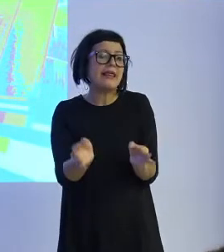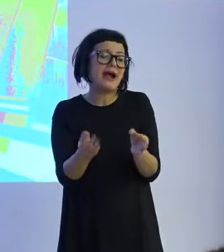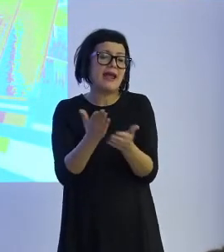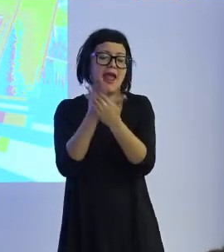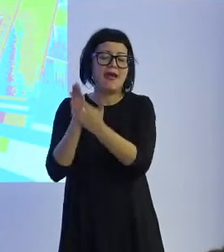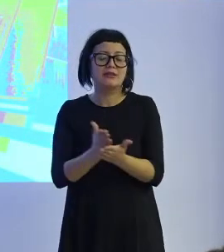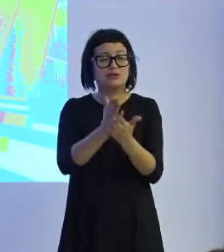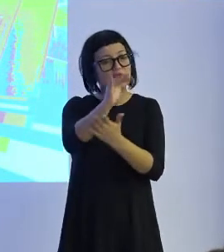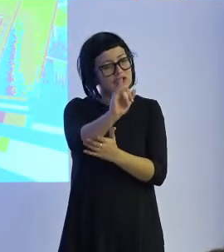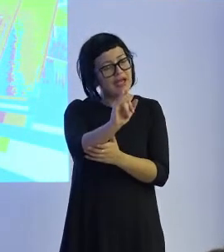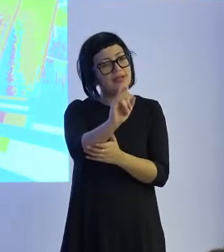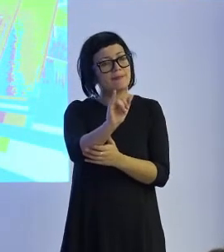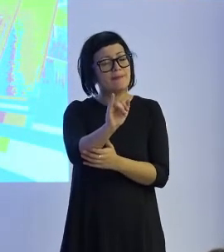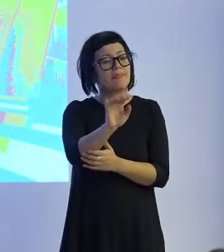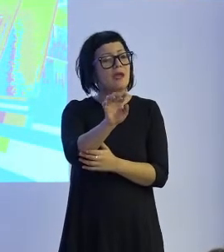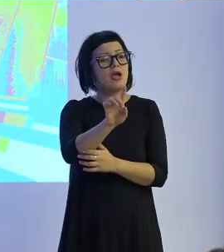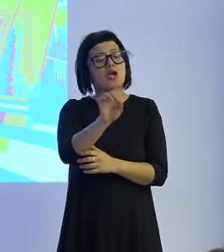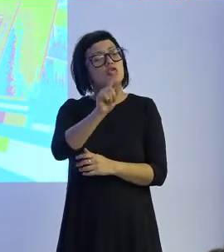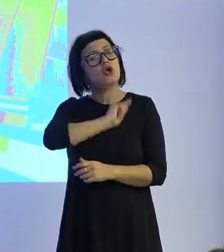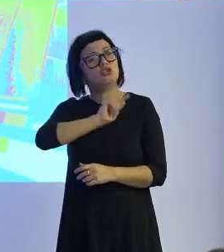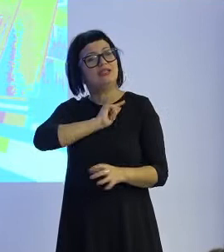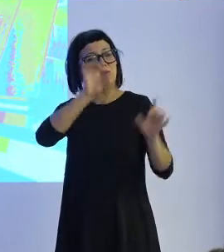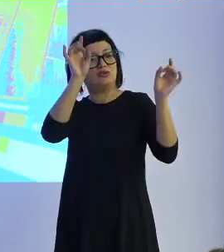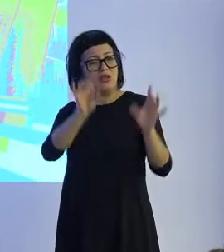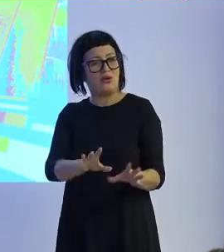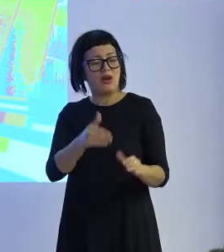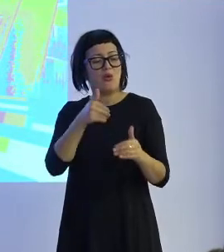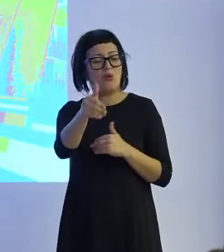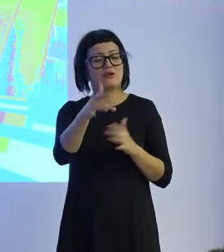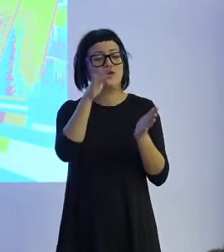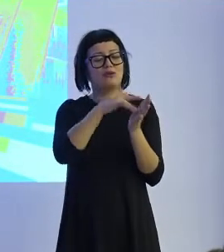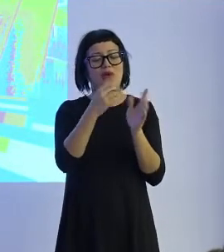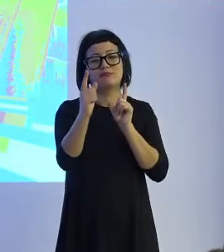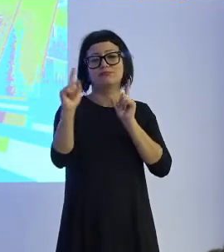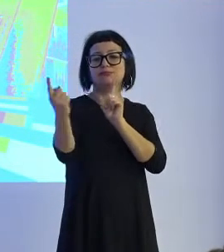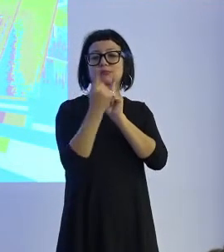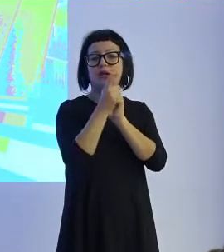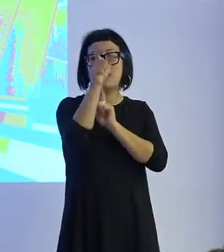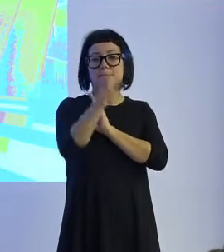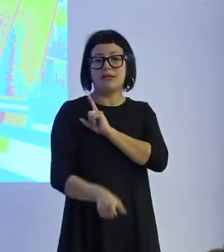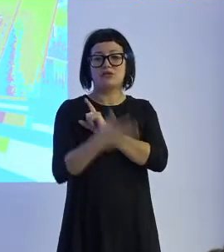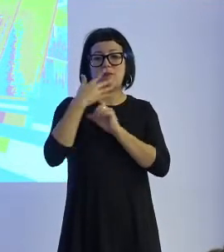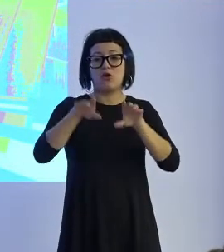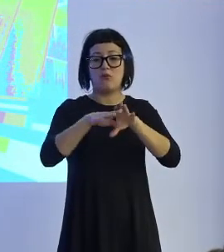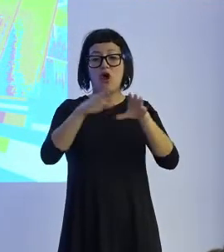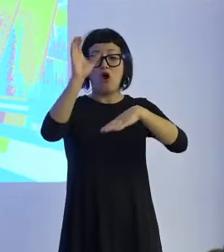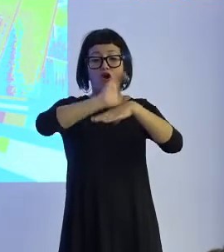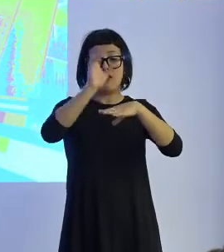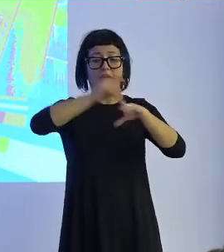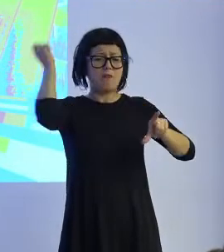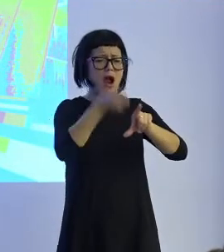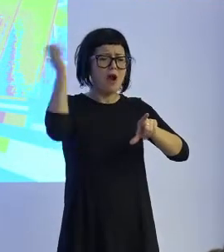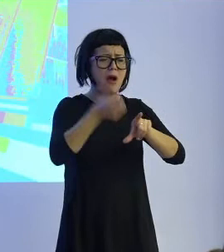estudios al respecto, no experimentamos lo mismo, no sentimos lo mismo cuando por ejemplo vemos a una persona destrozar a martillazos a un ordenador,